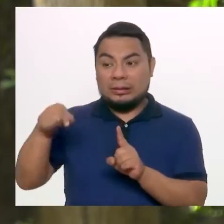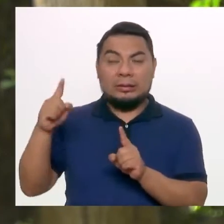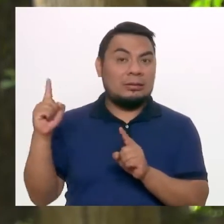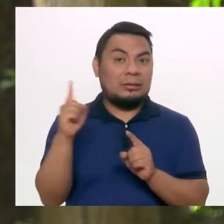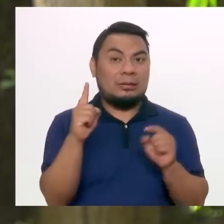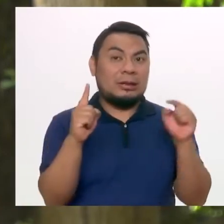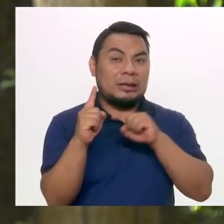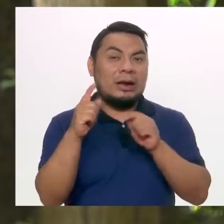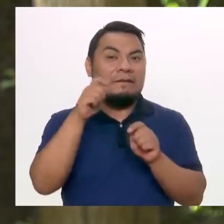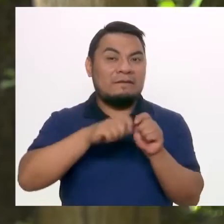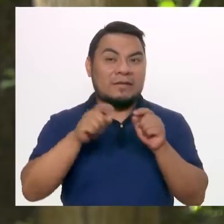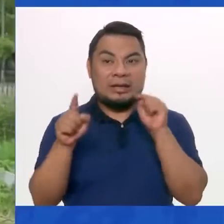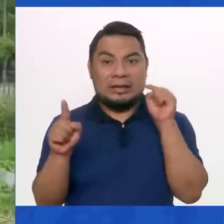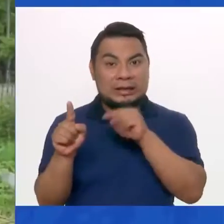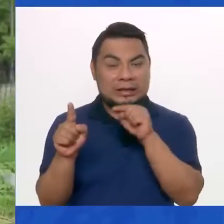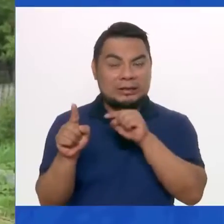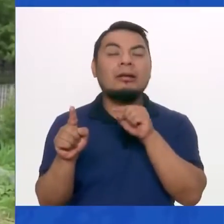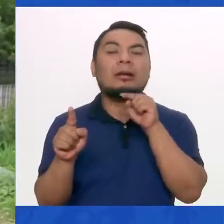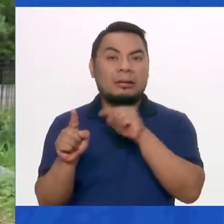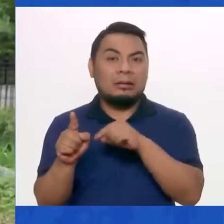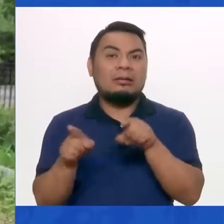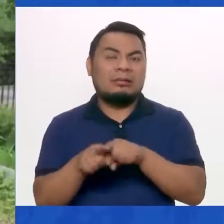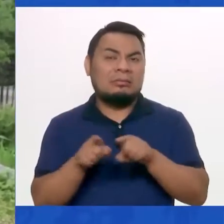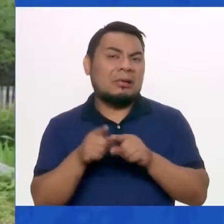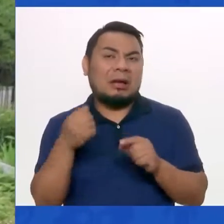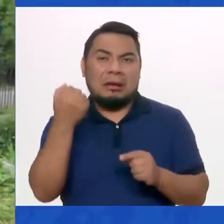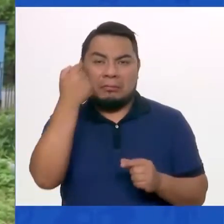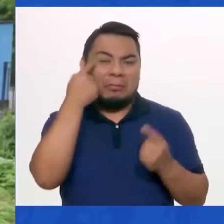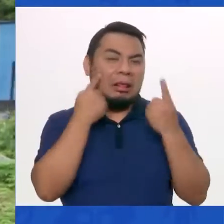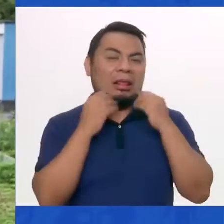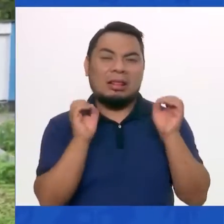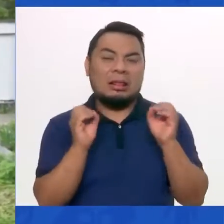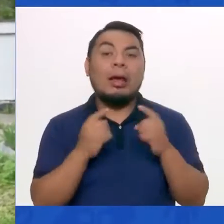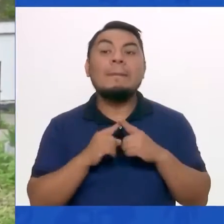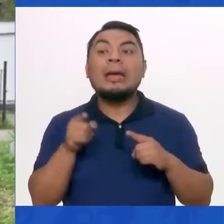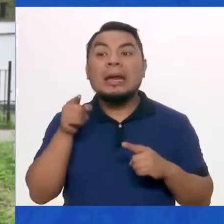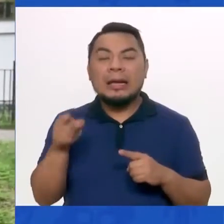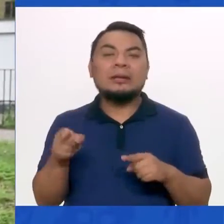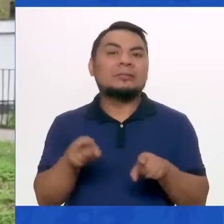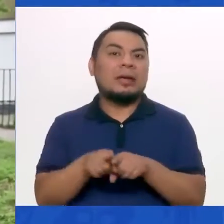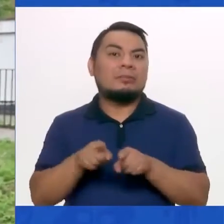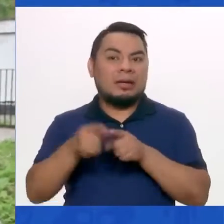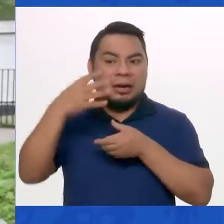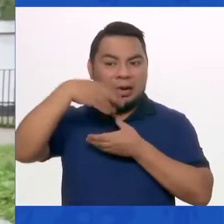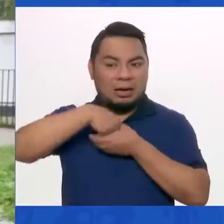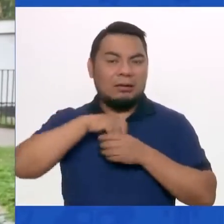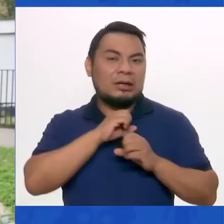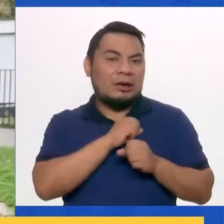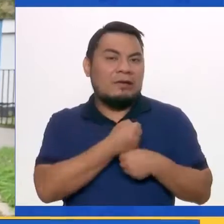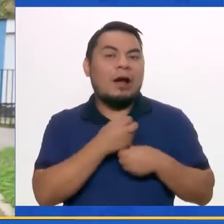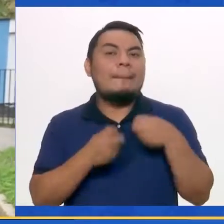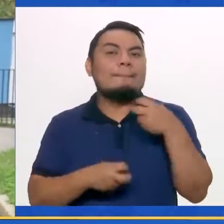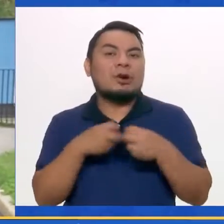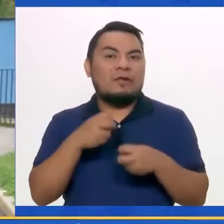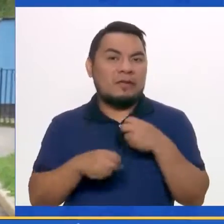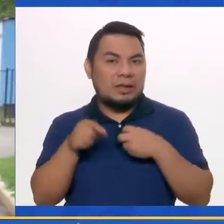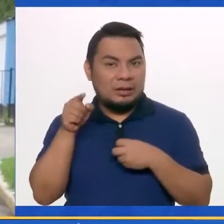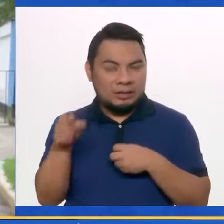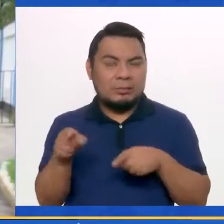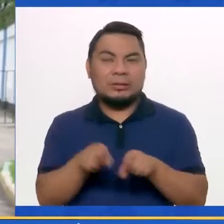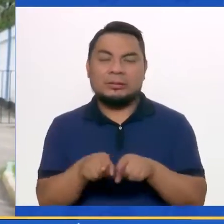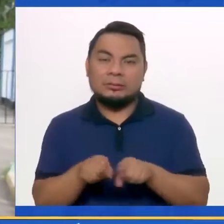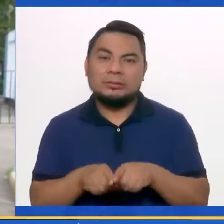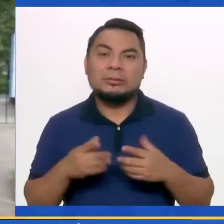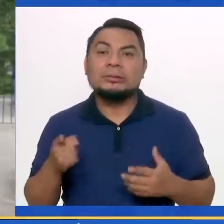el acto de acoso, si bien no tiene tanto daño ni mucho menos, es decir, él es el que está en ventaja, también es alguien que tiene un problema y